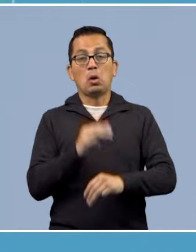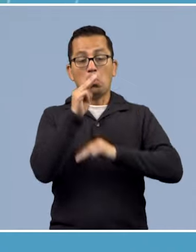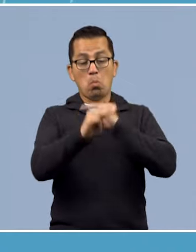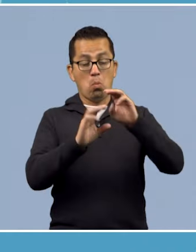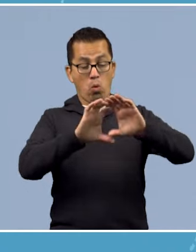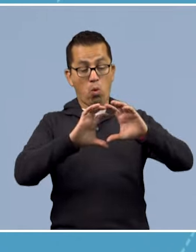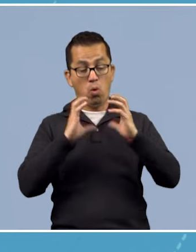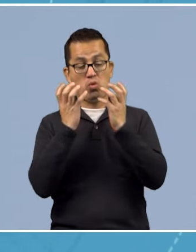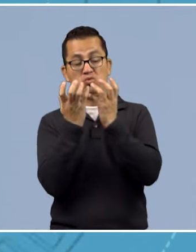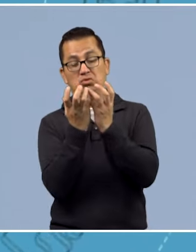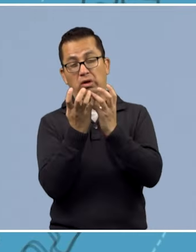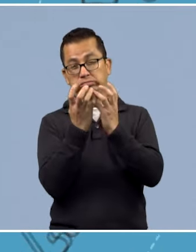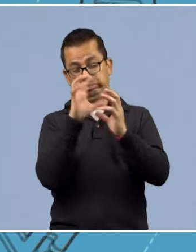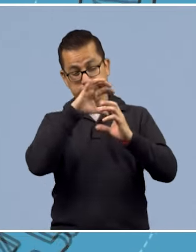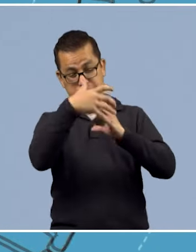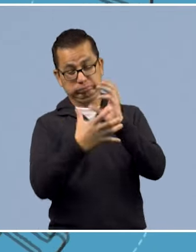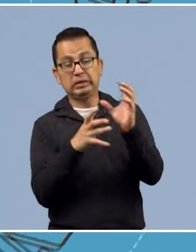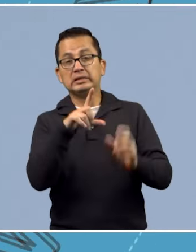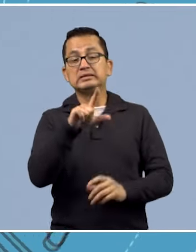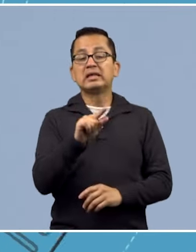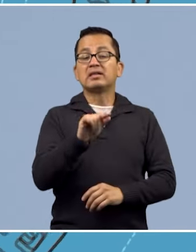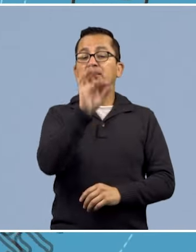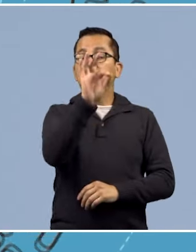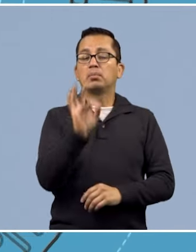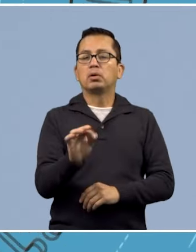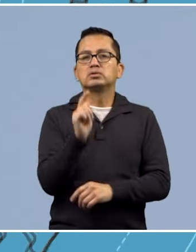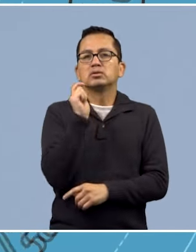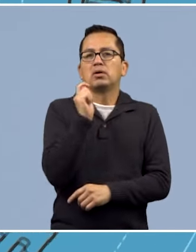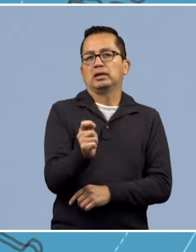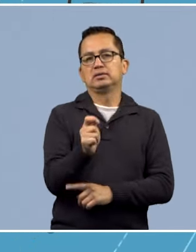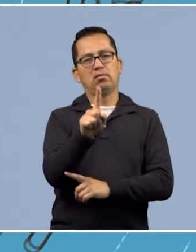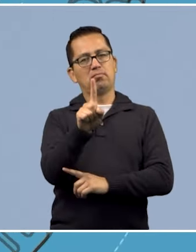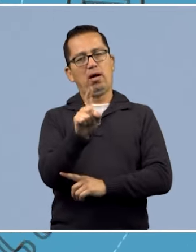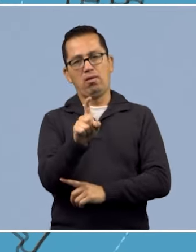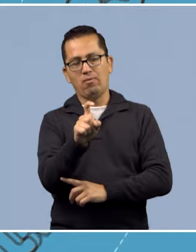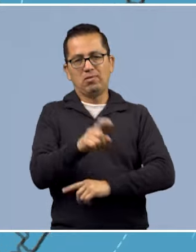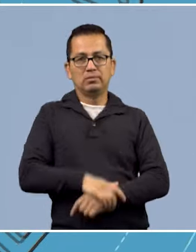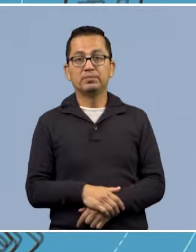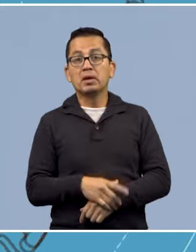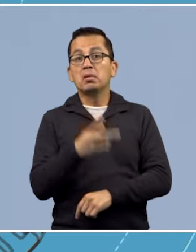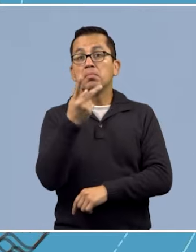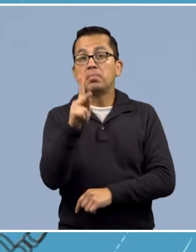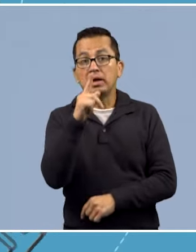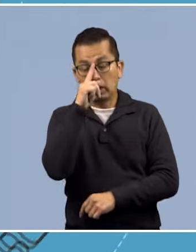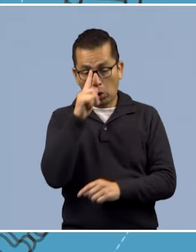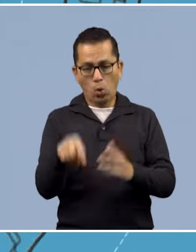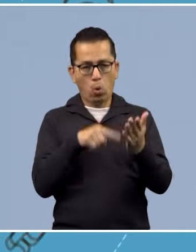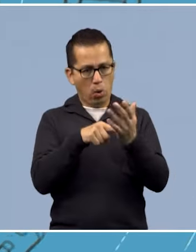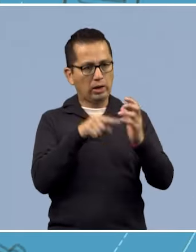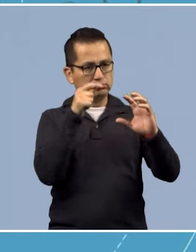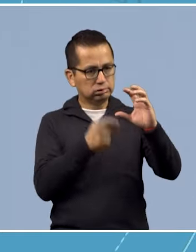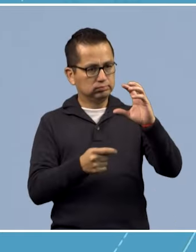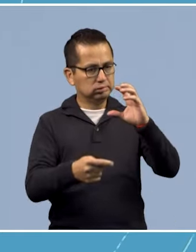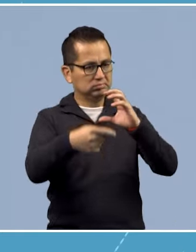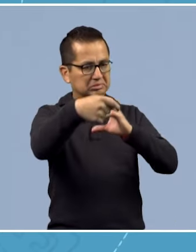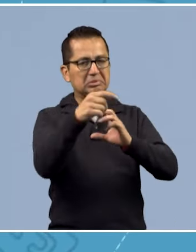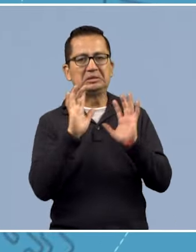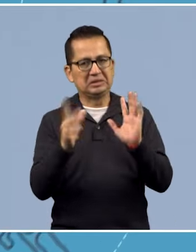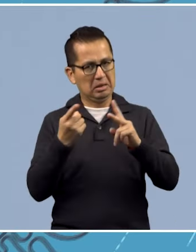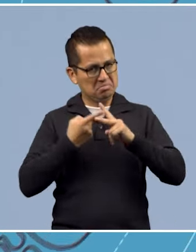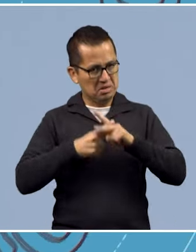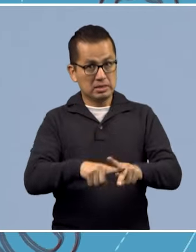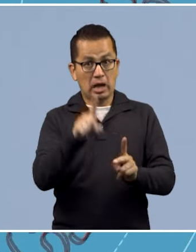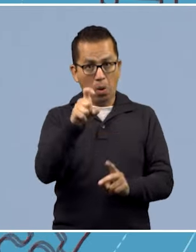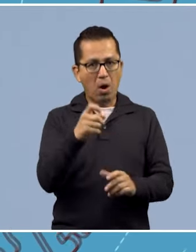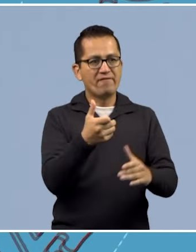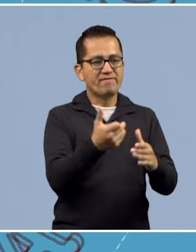Alrededor del 70% de la superficie de nuestro planeta está cubierto de agua, pero en muchas regiones ha comenzado una